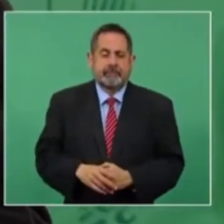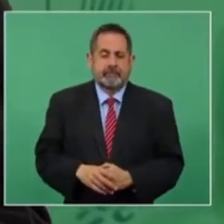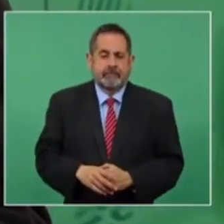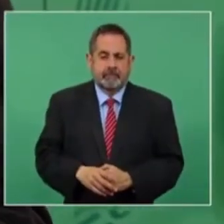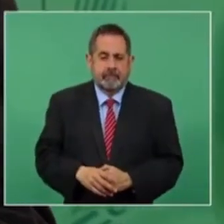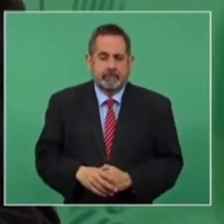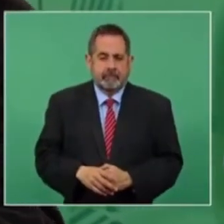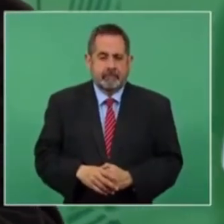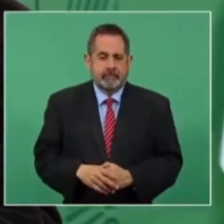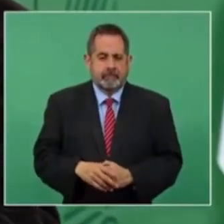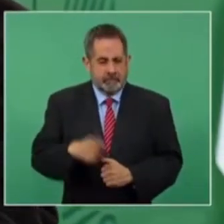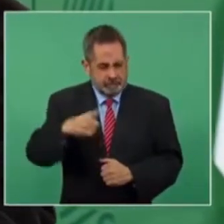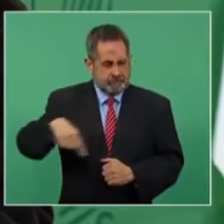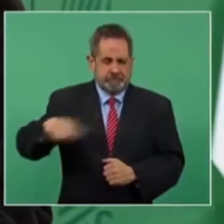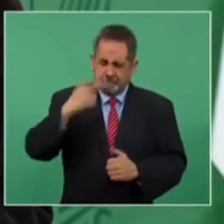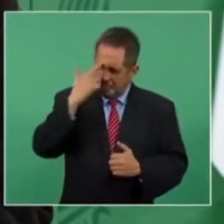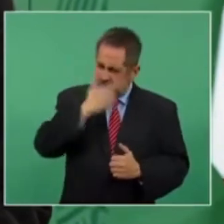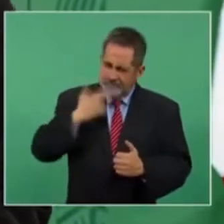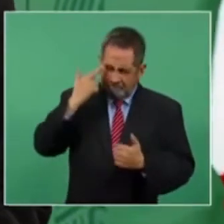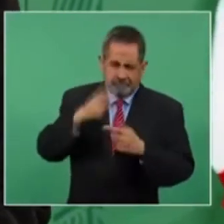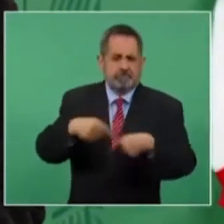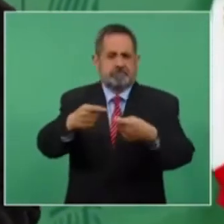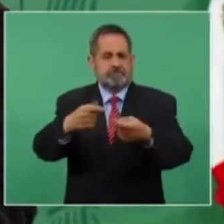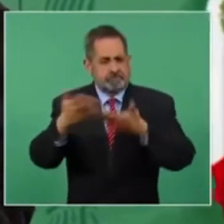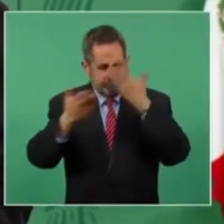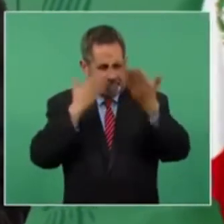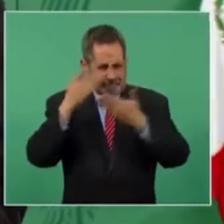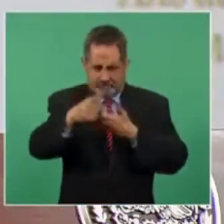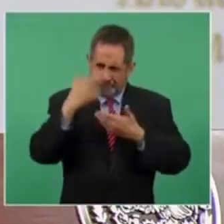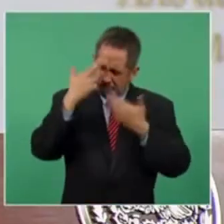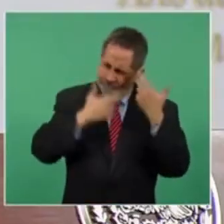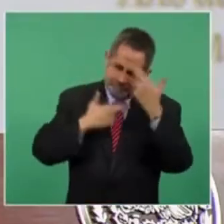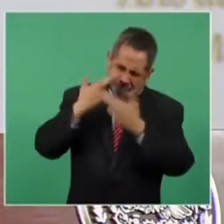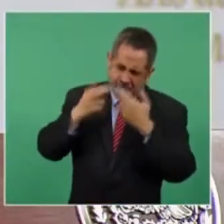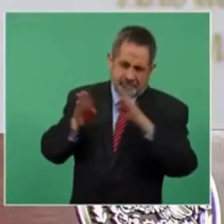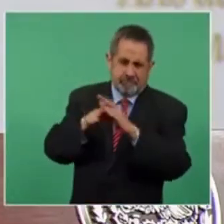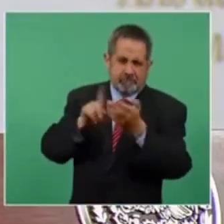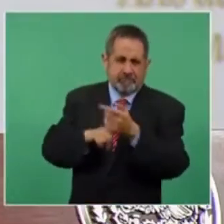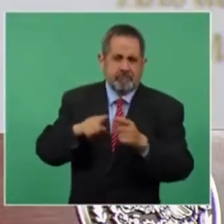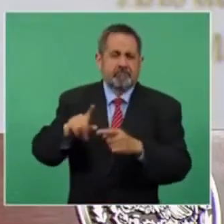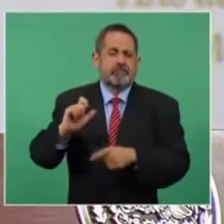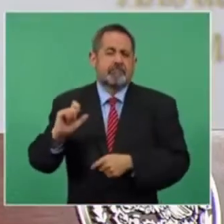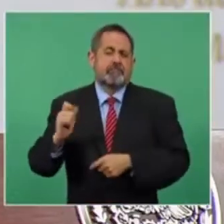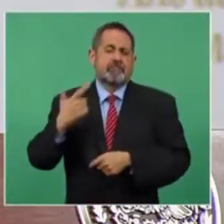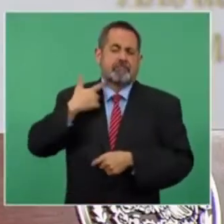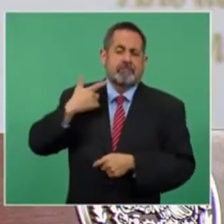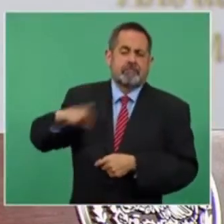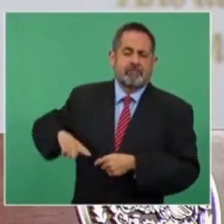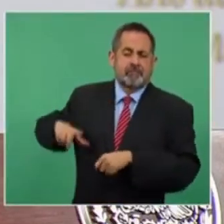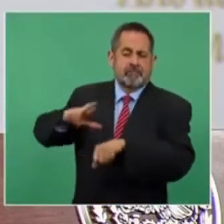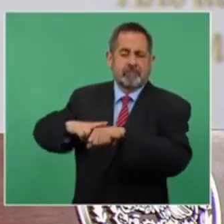y hagan una revisión, ya eso se los dejo de tarea a ustedes, quiénes han gobernado Veracruz